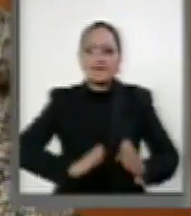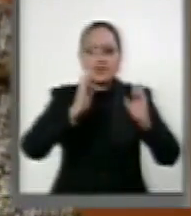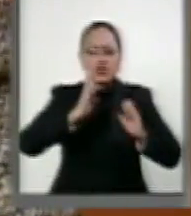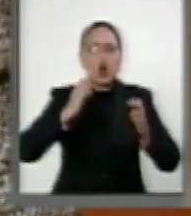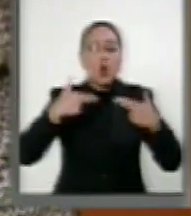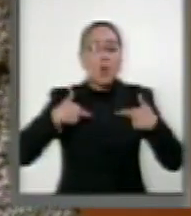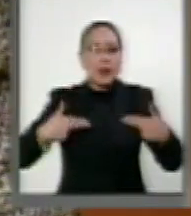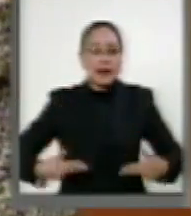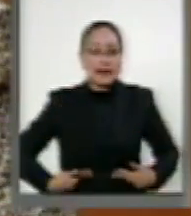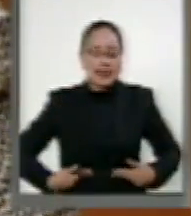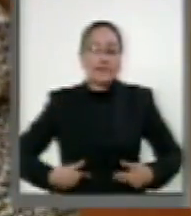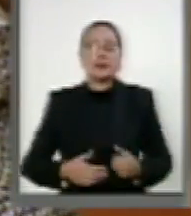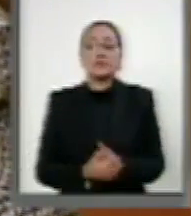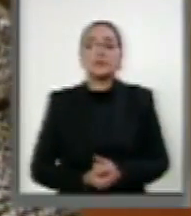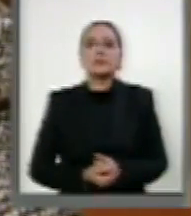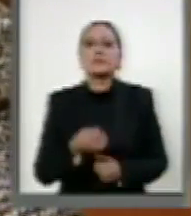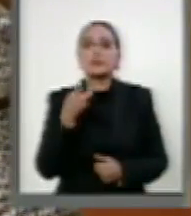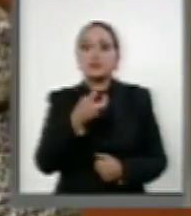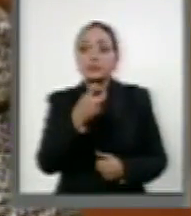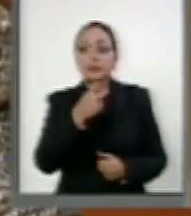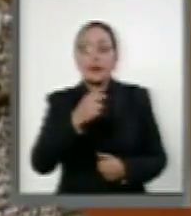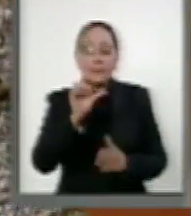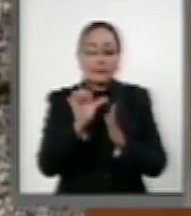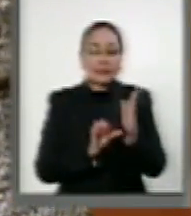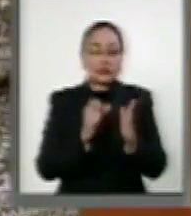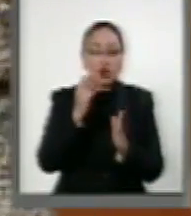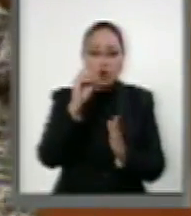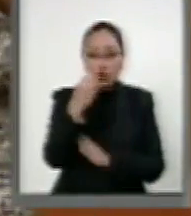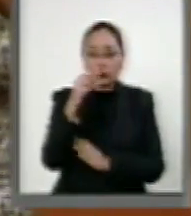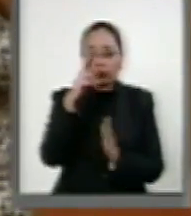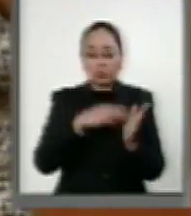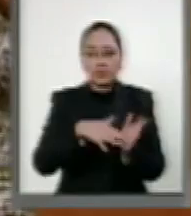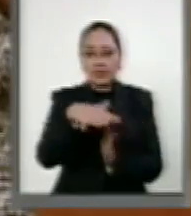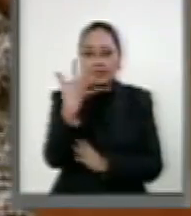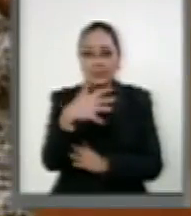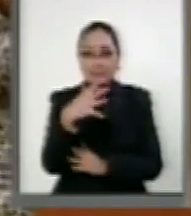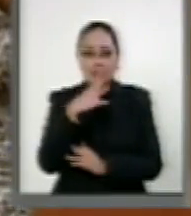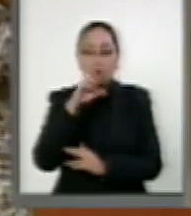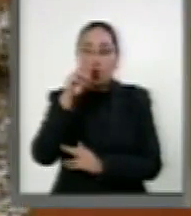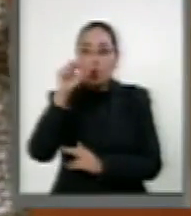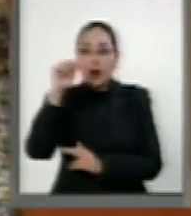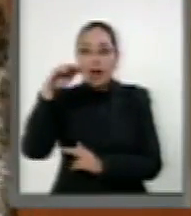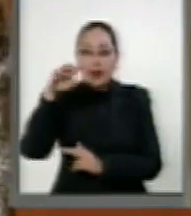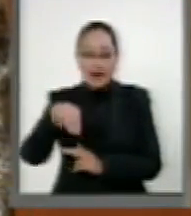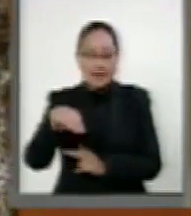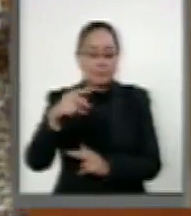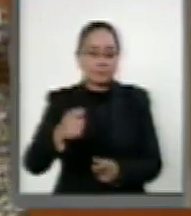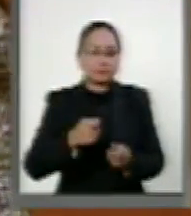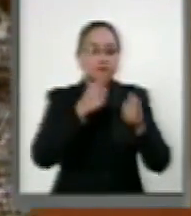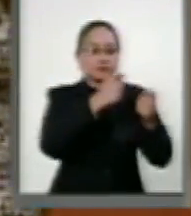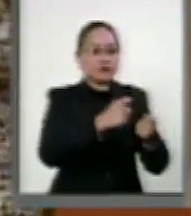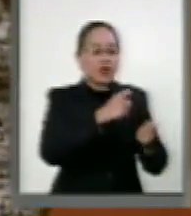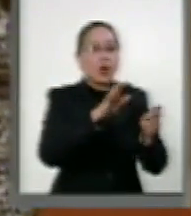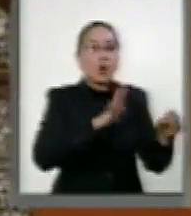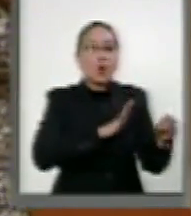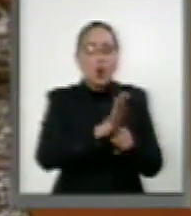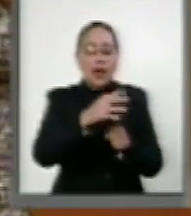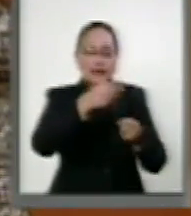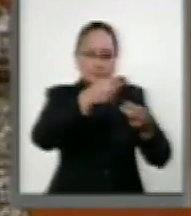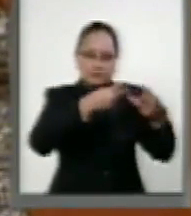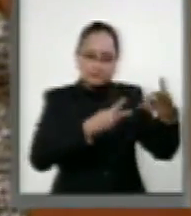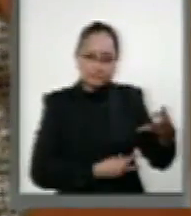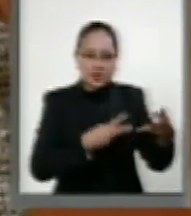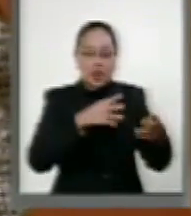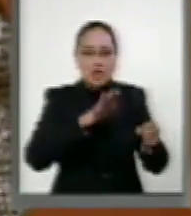Humanidades. Desde el mes de octubre del 2015, la UAM entregó al gobierno del Estado la relación de obras autorizadas